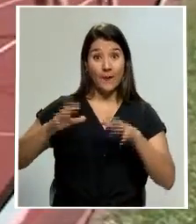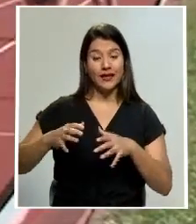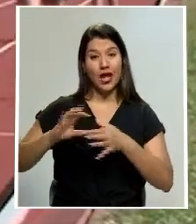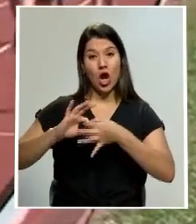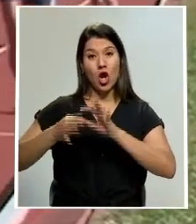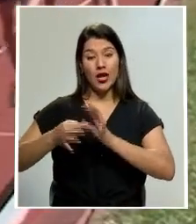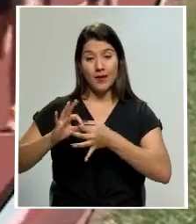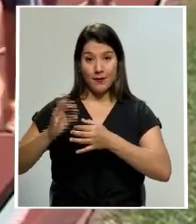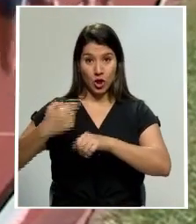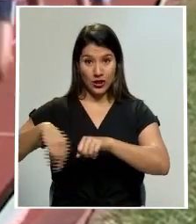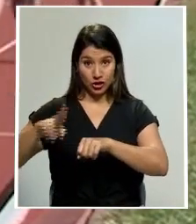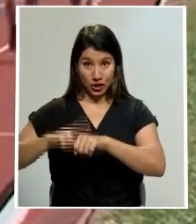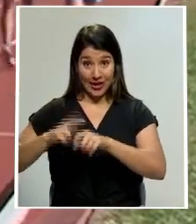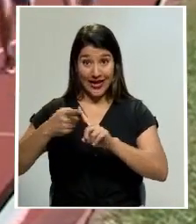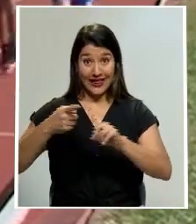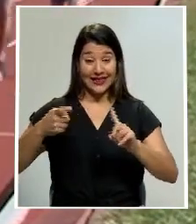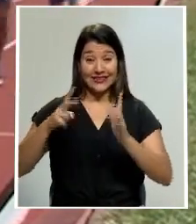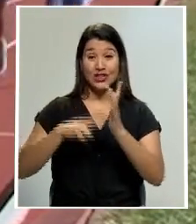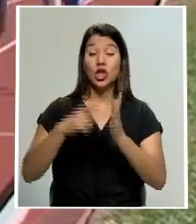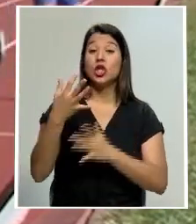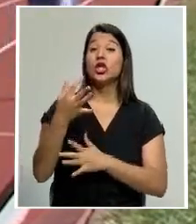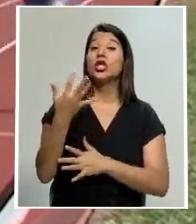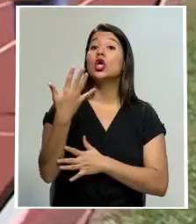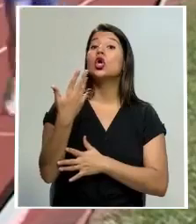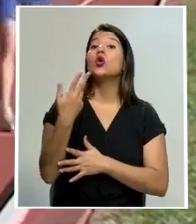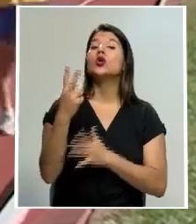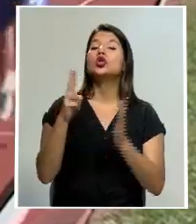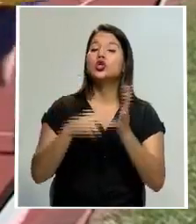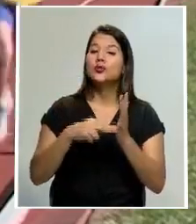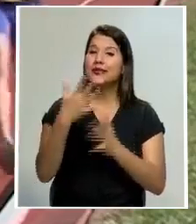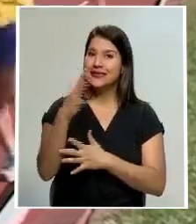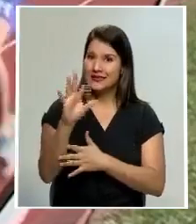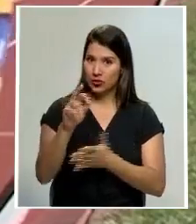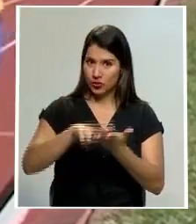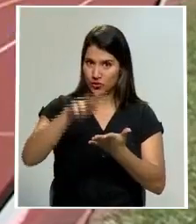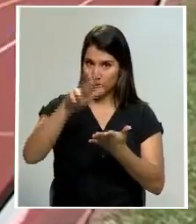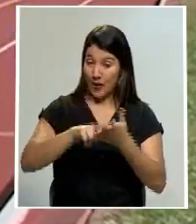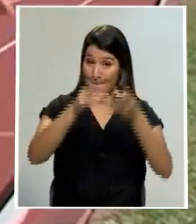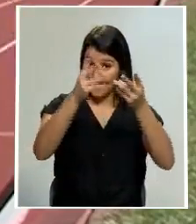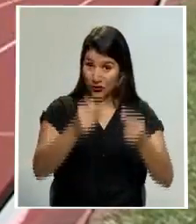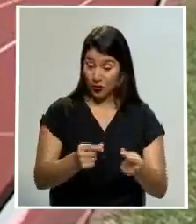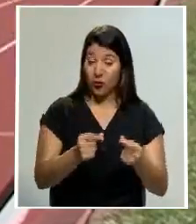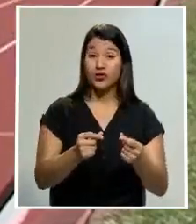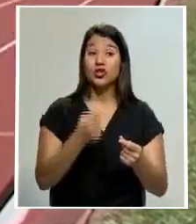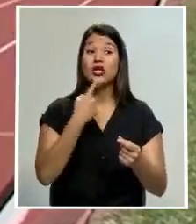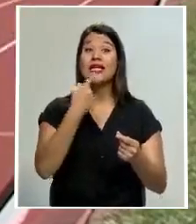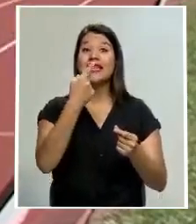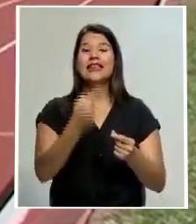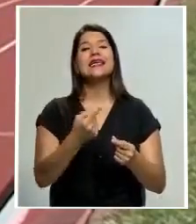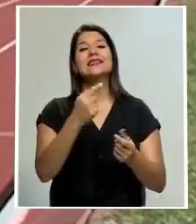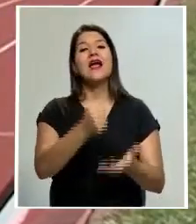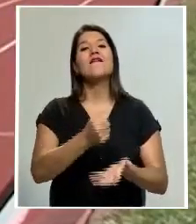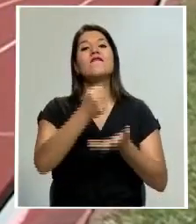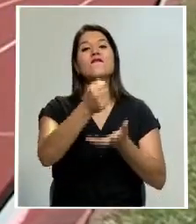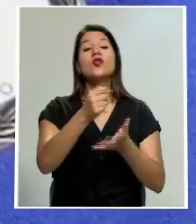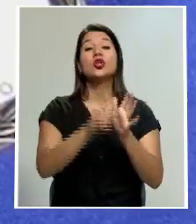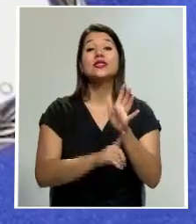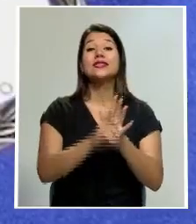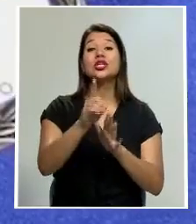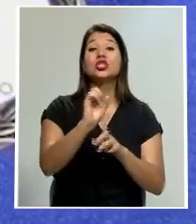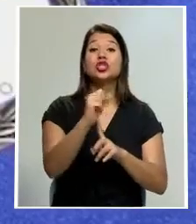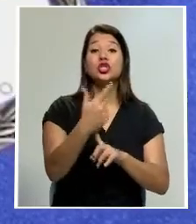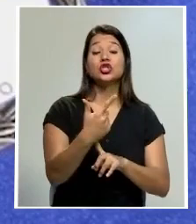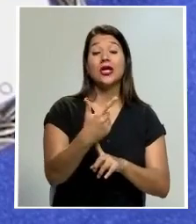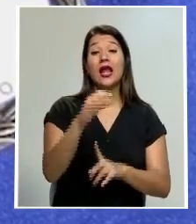Pese a que desde 2019 se aprobó un presupuesto con una ley de la República que indica que el Fondo de Desarrollo Social